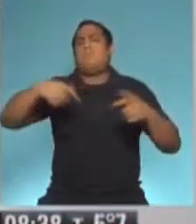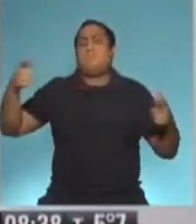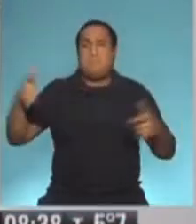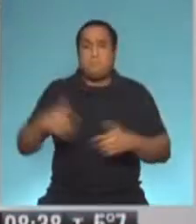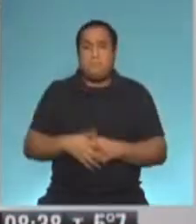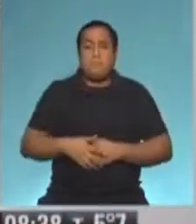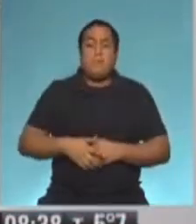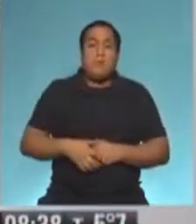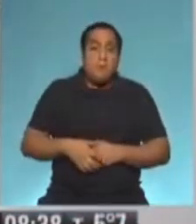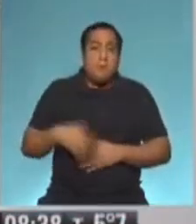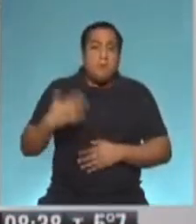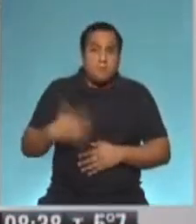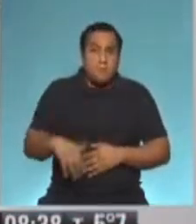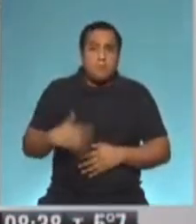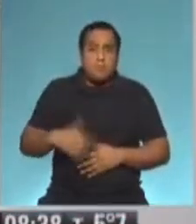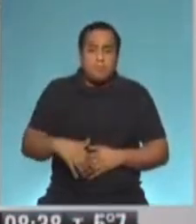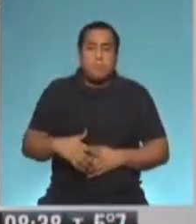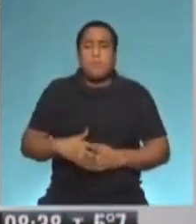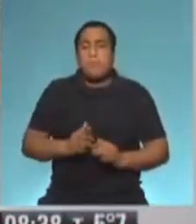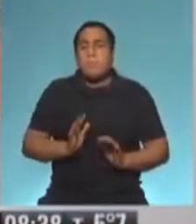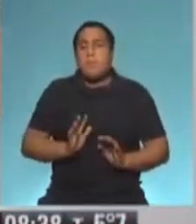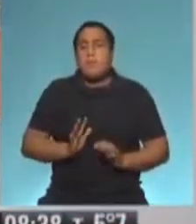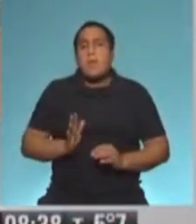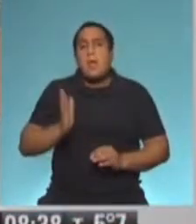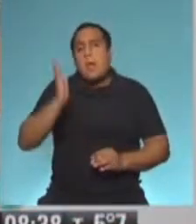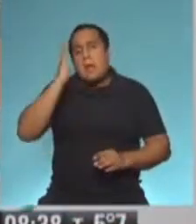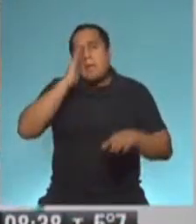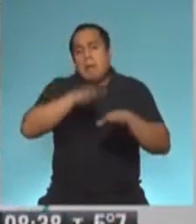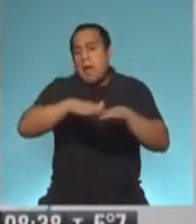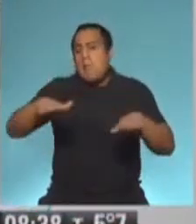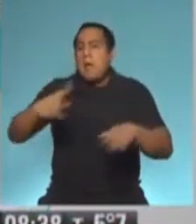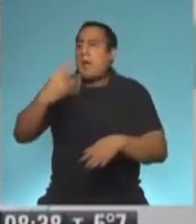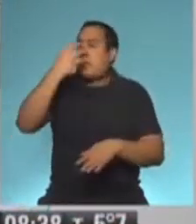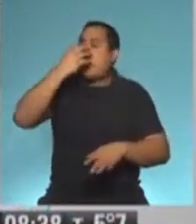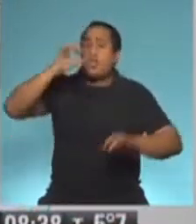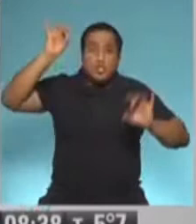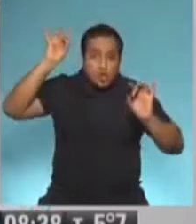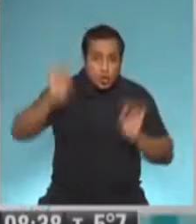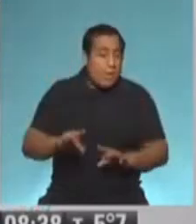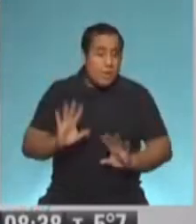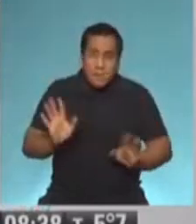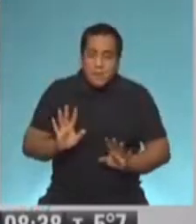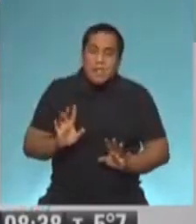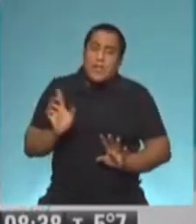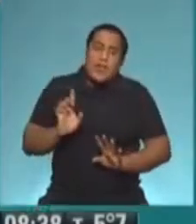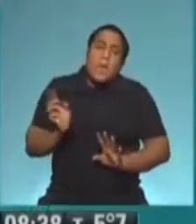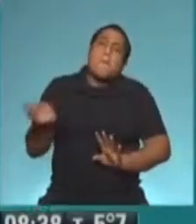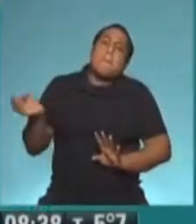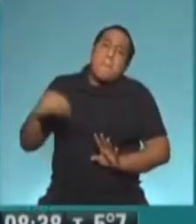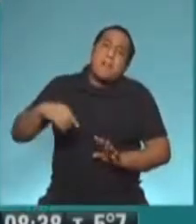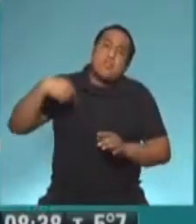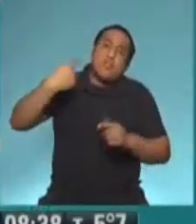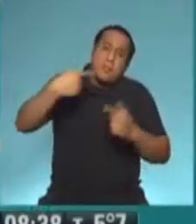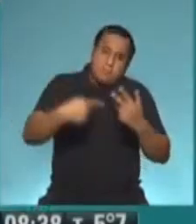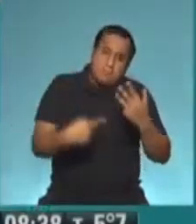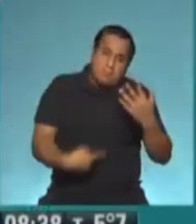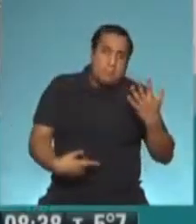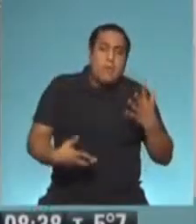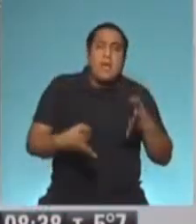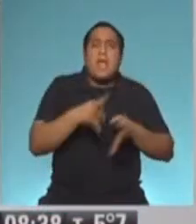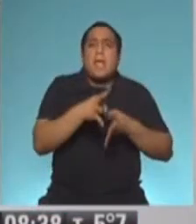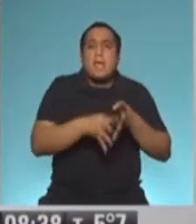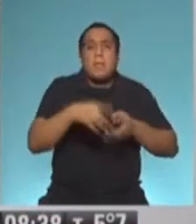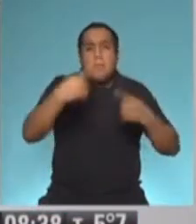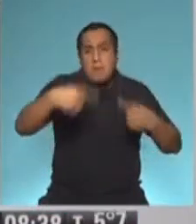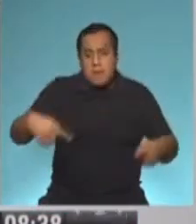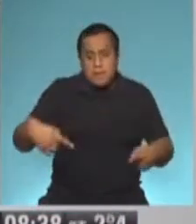oferta de camas, no es solamente la cama, mueble o el respirador, son muchas cosas más que tienen que ver con equipamiento